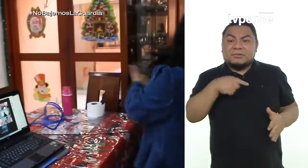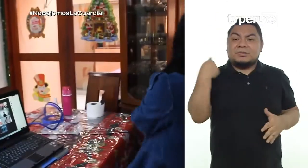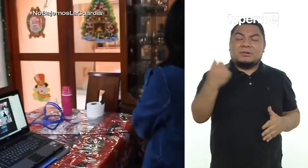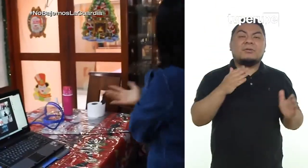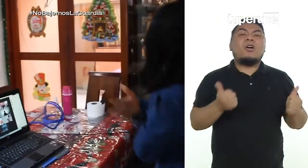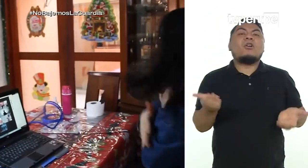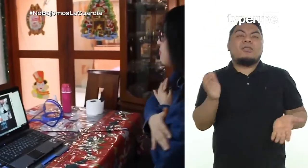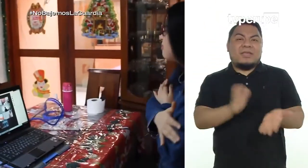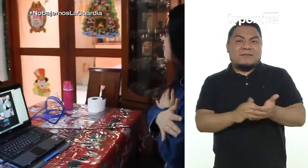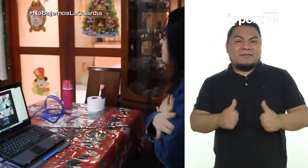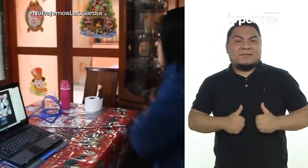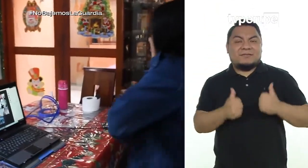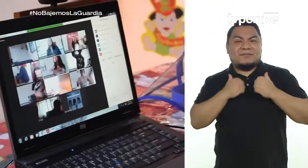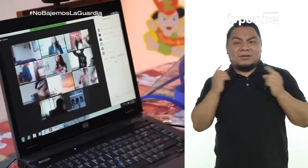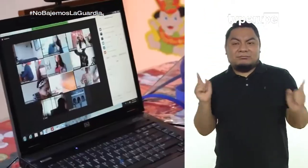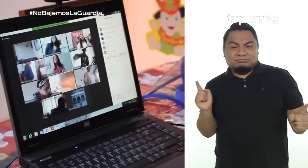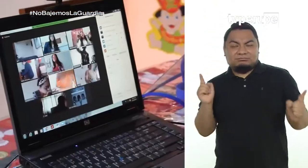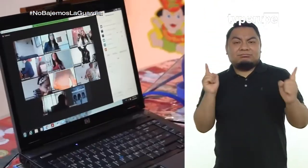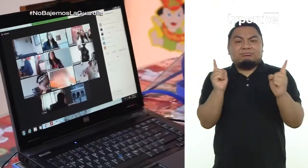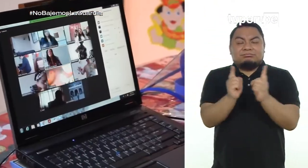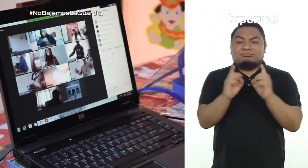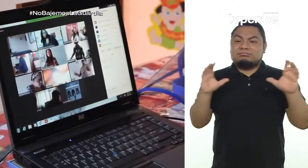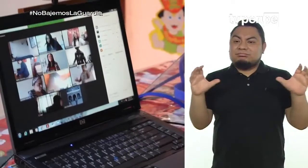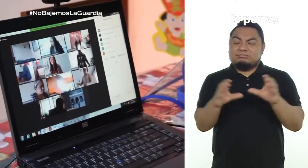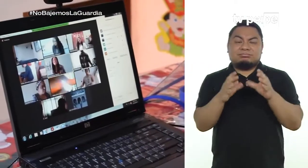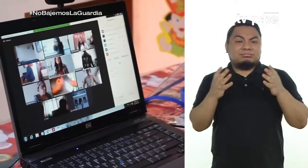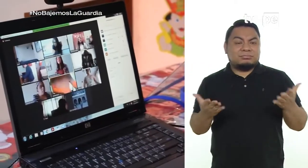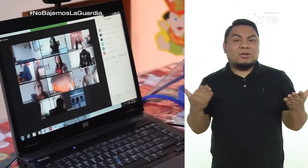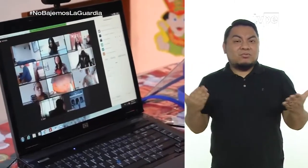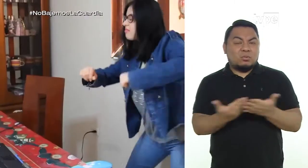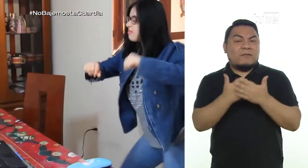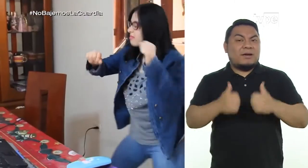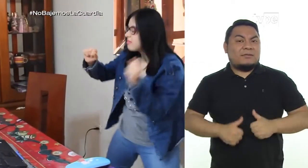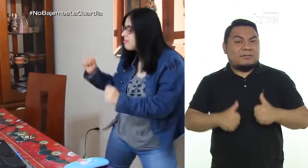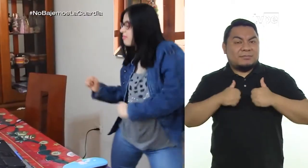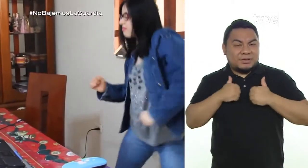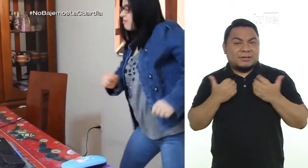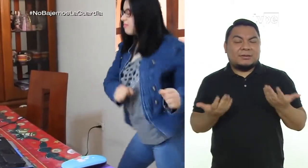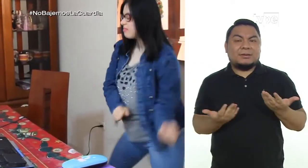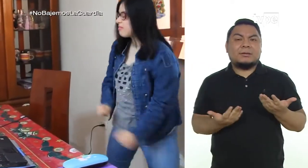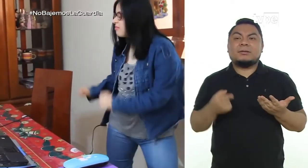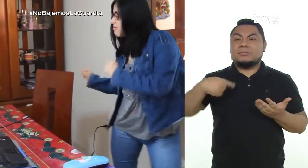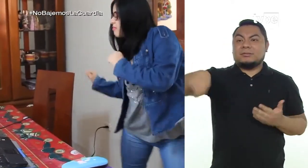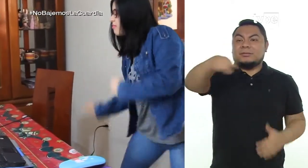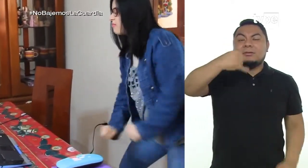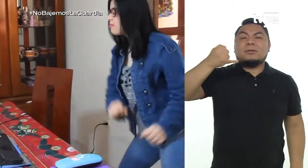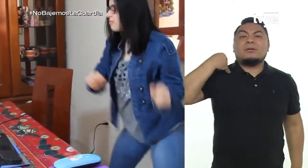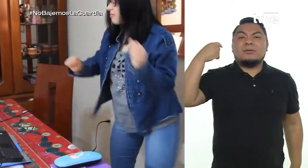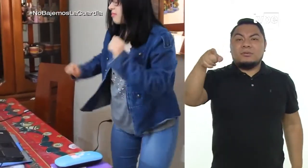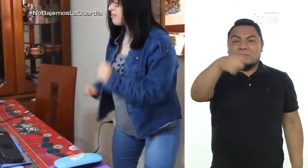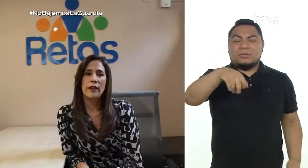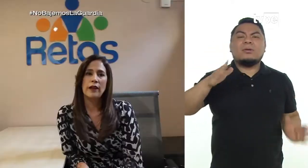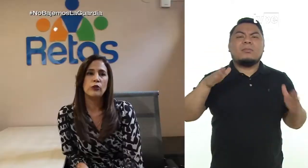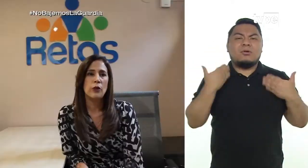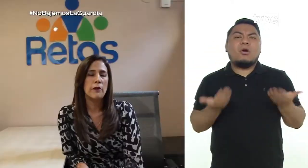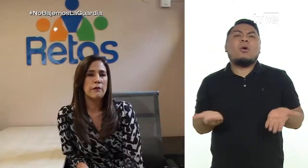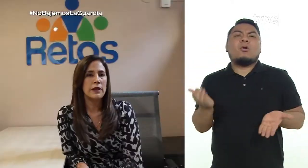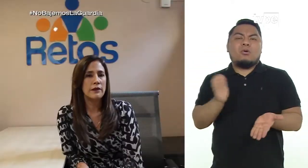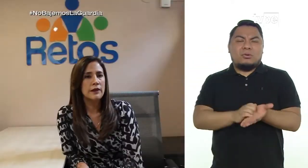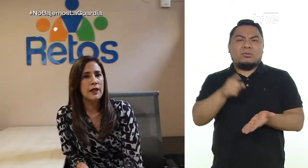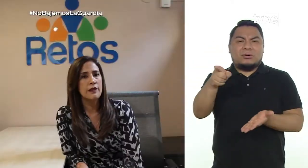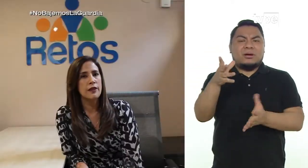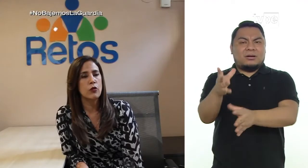vivir nuevamente en una nueva normalidad, los jóvenes puedan